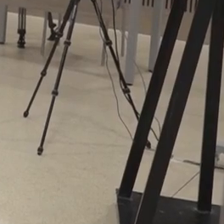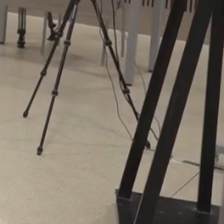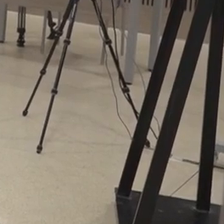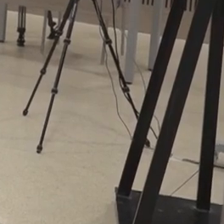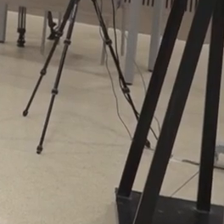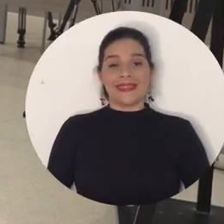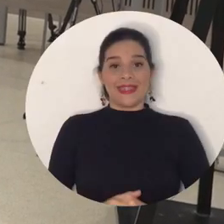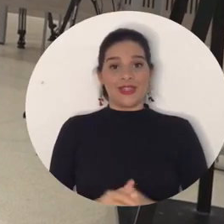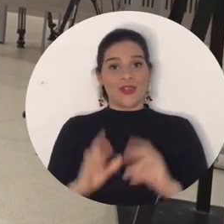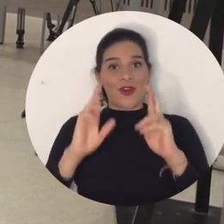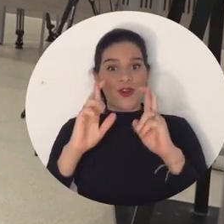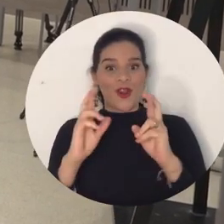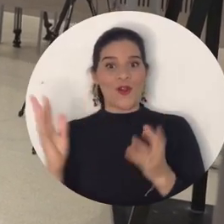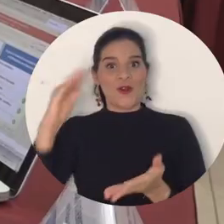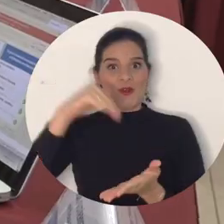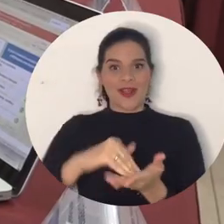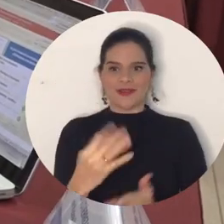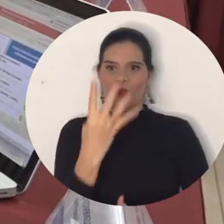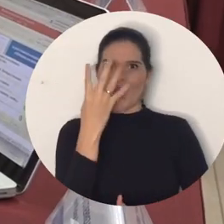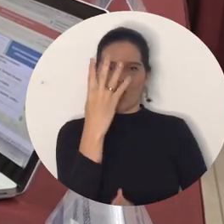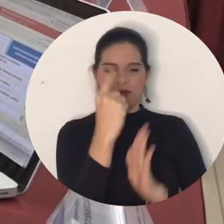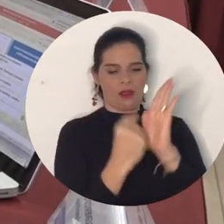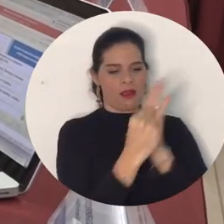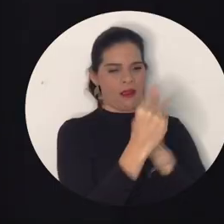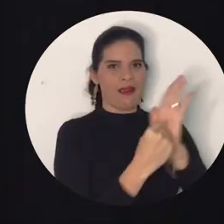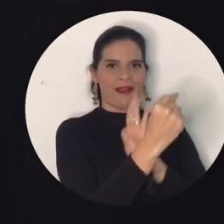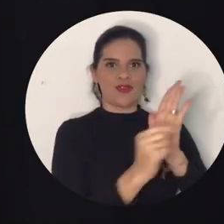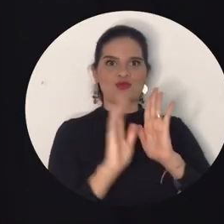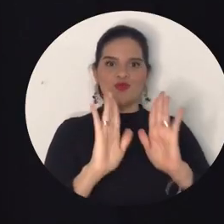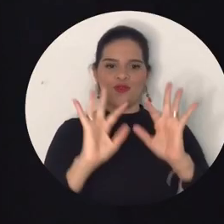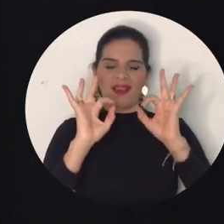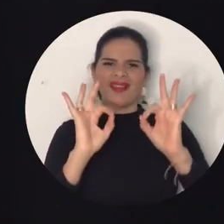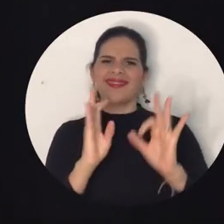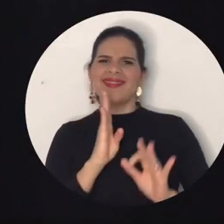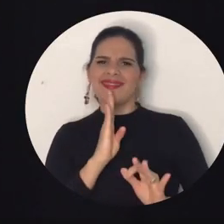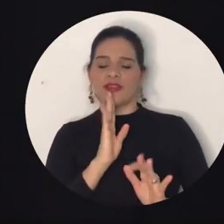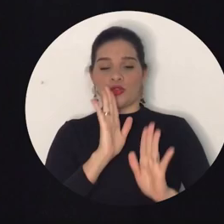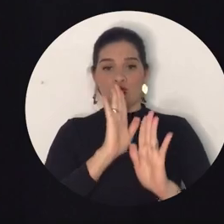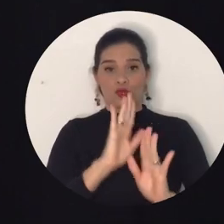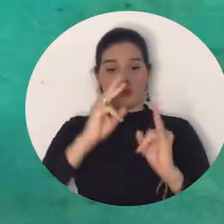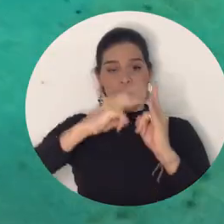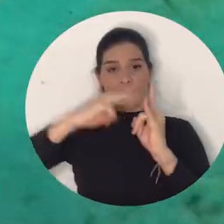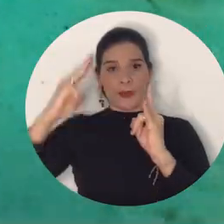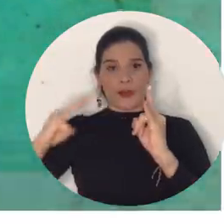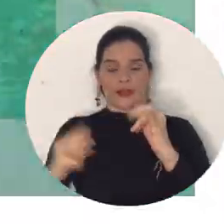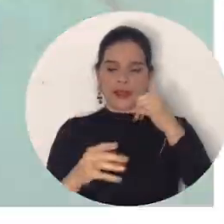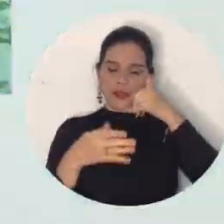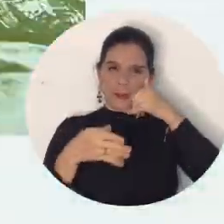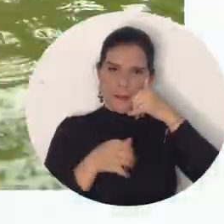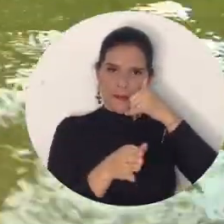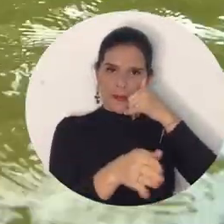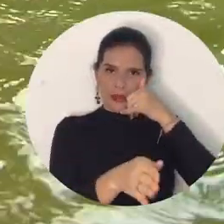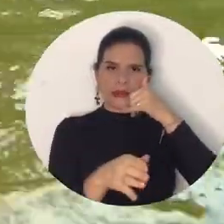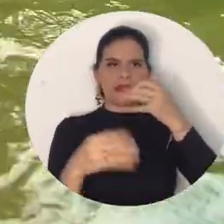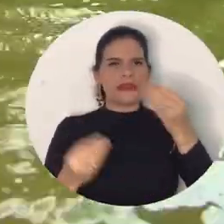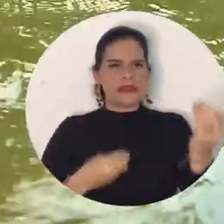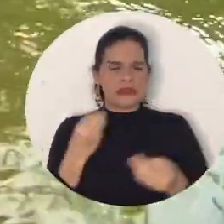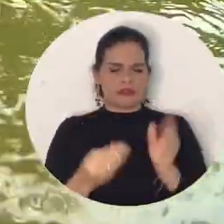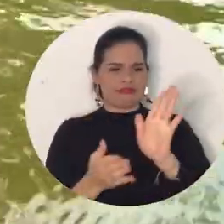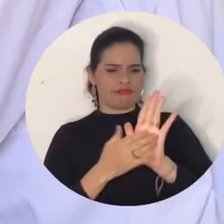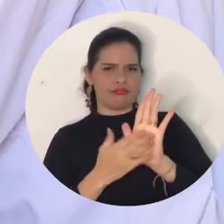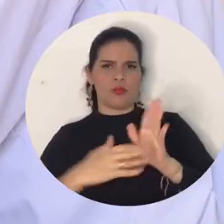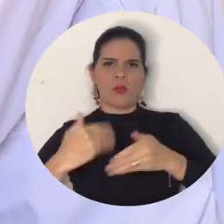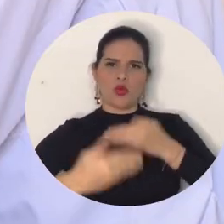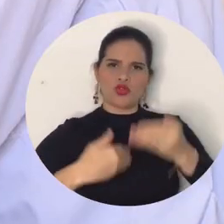Con el propósito de lograr la cuarta acreditación en alta calidad, el Programa de Ingeniería Pesquera de la Universidad del Magdalena sustentó con